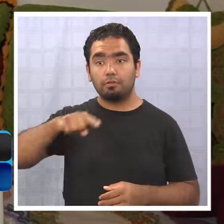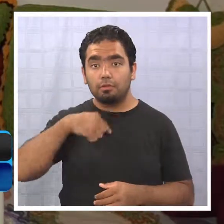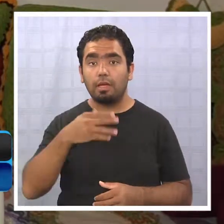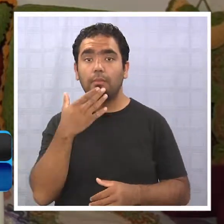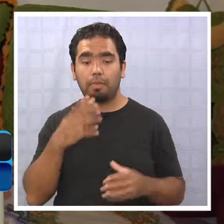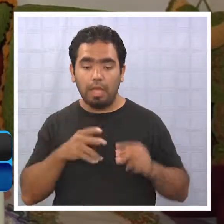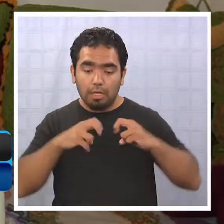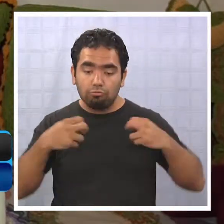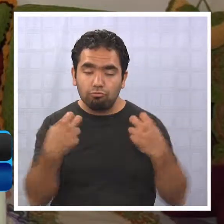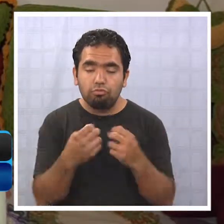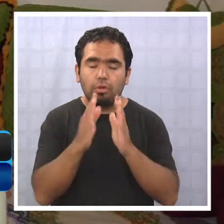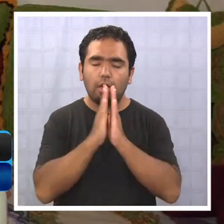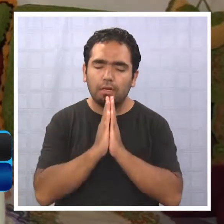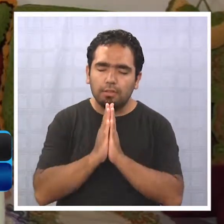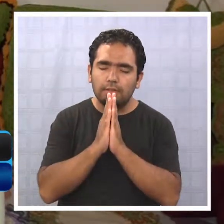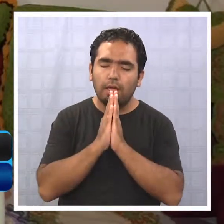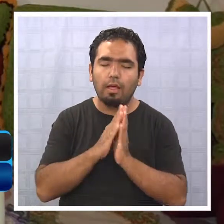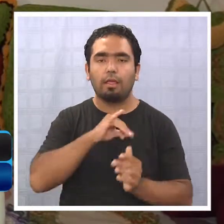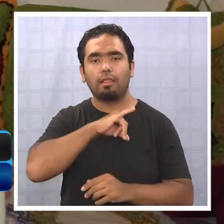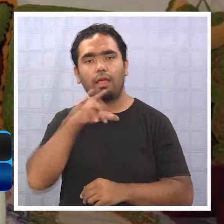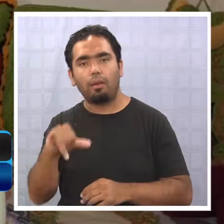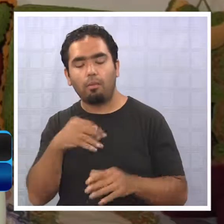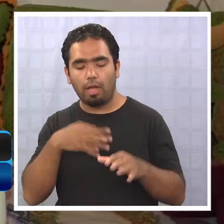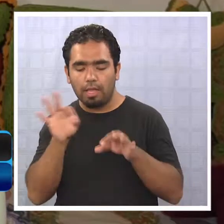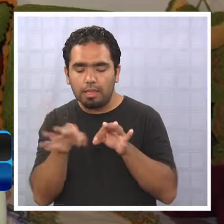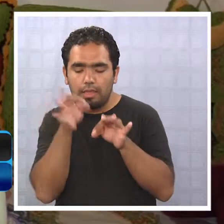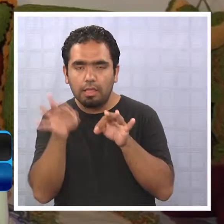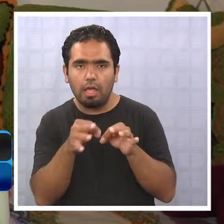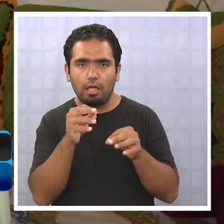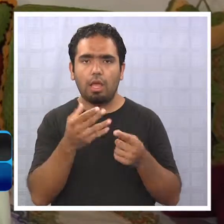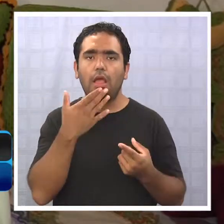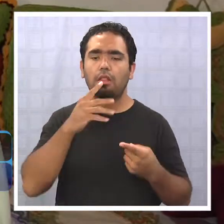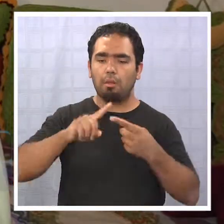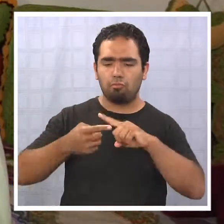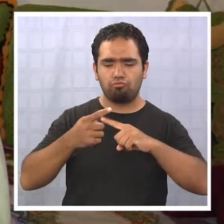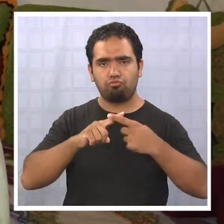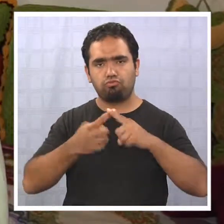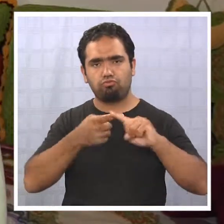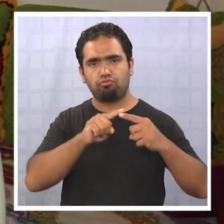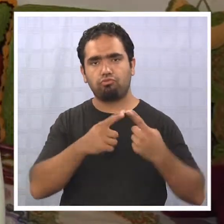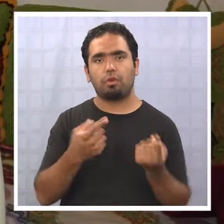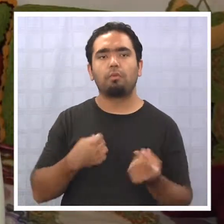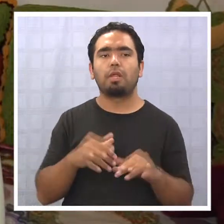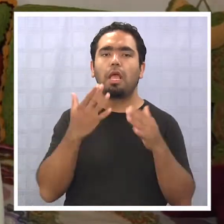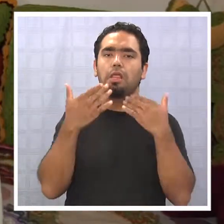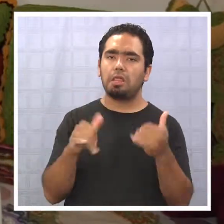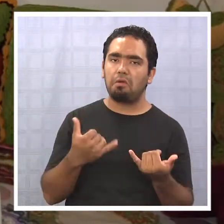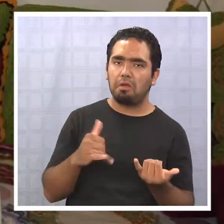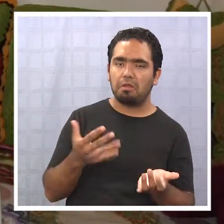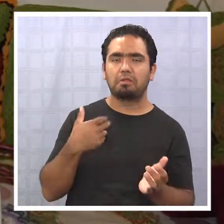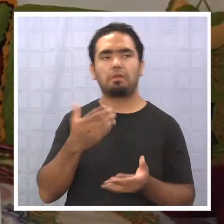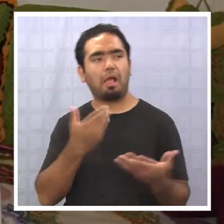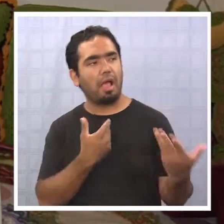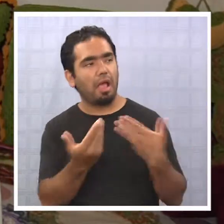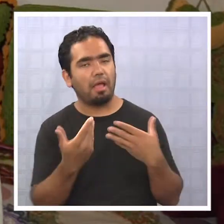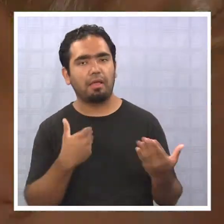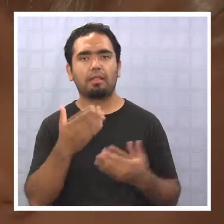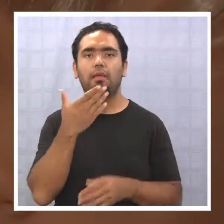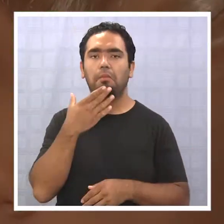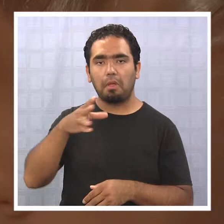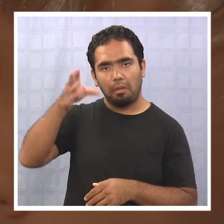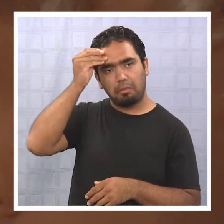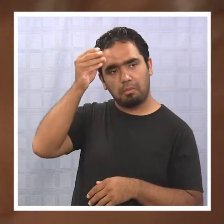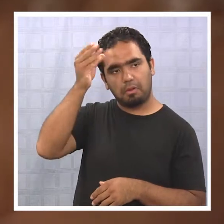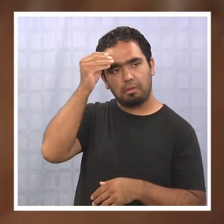Cuando nos juntábamos a rezar, después nos sentábamos a tejer y tejíamos lana, hilo para